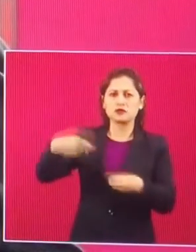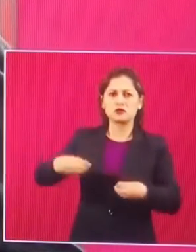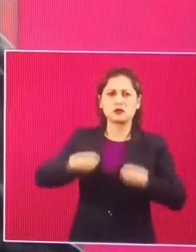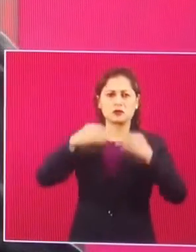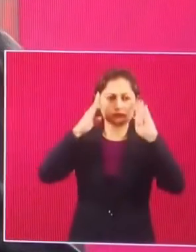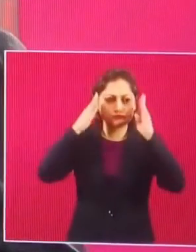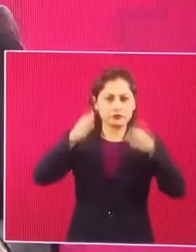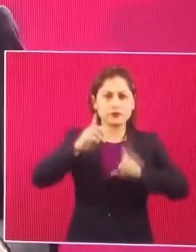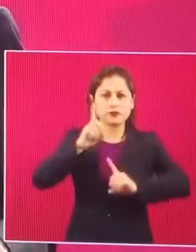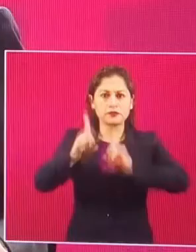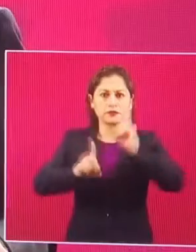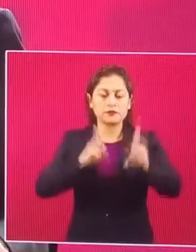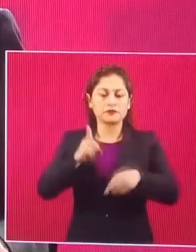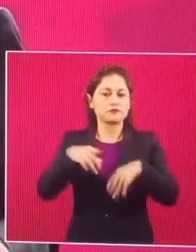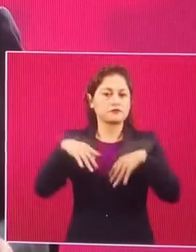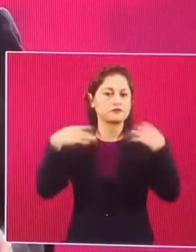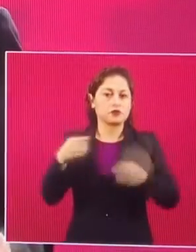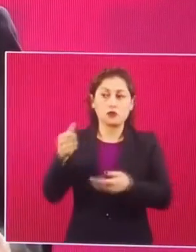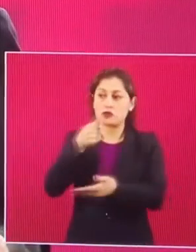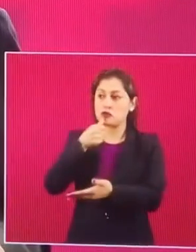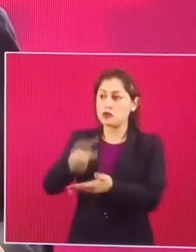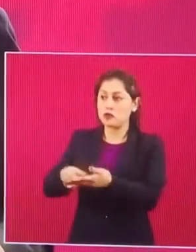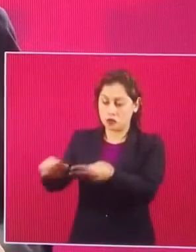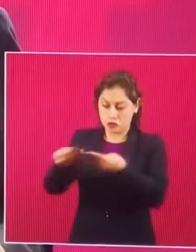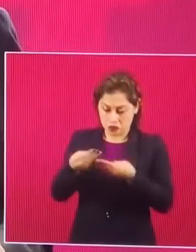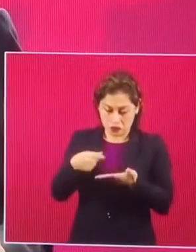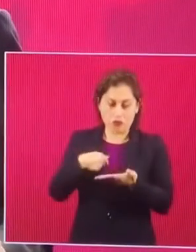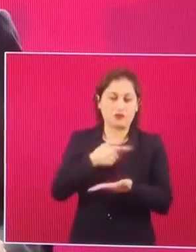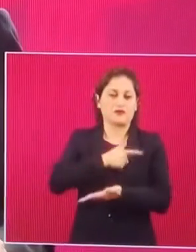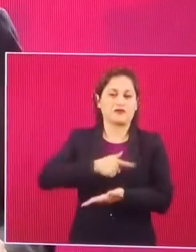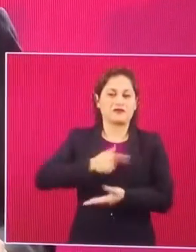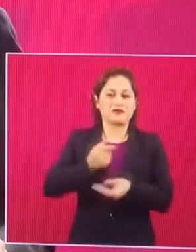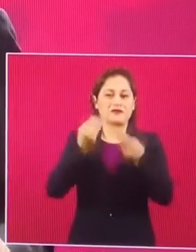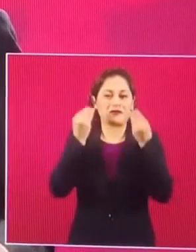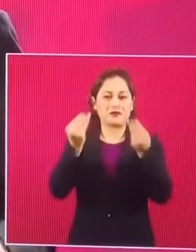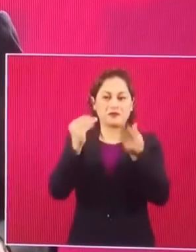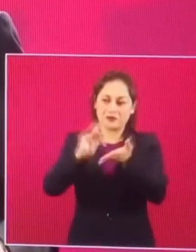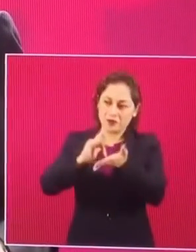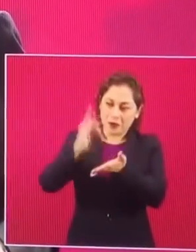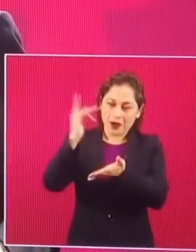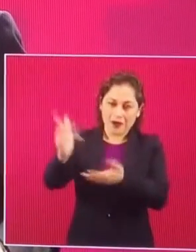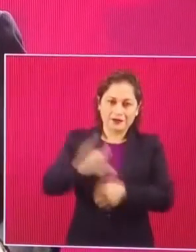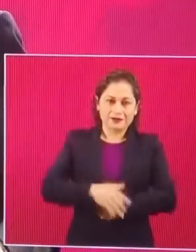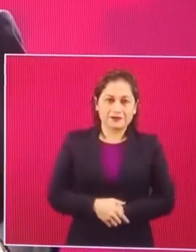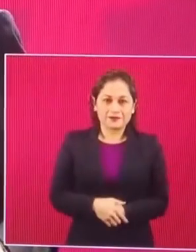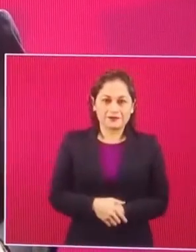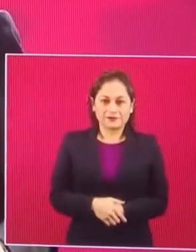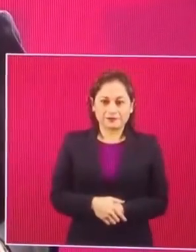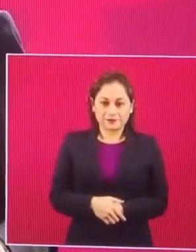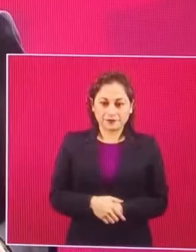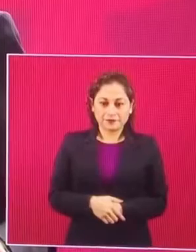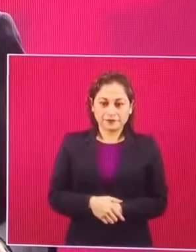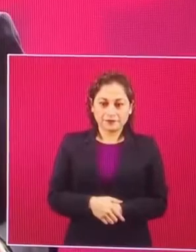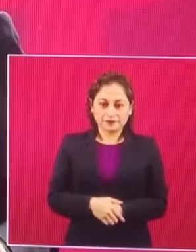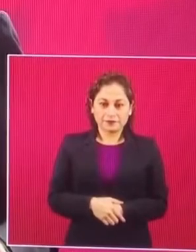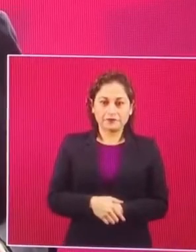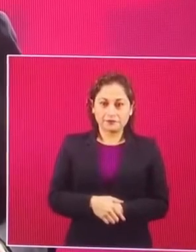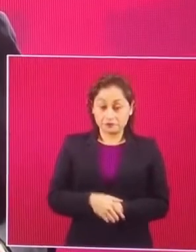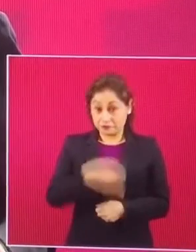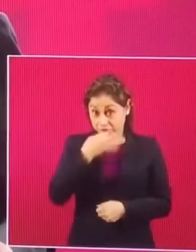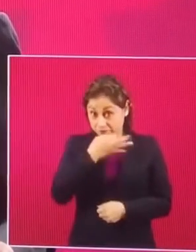deporte. Me dio mucho gusto recibir su carta, que sepa que sí la